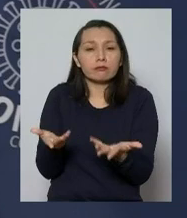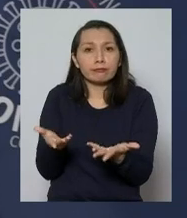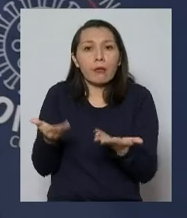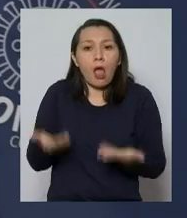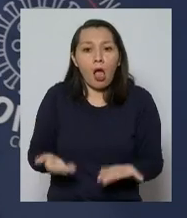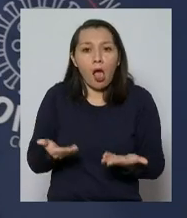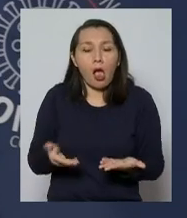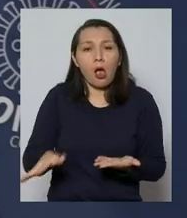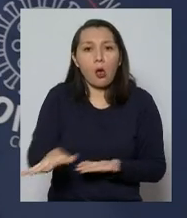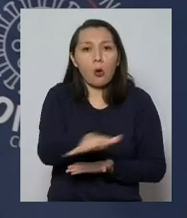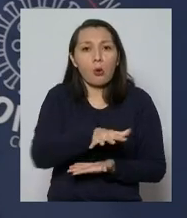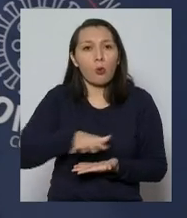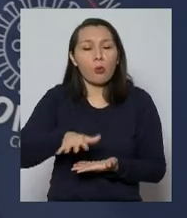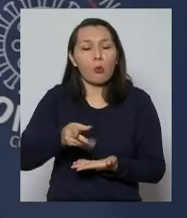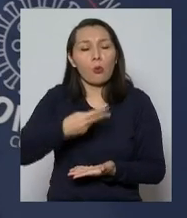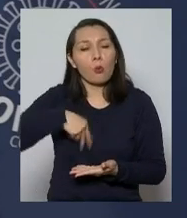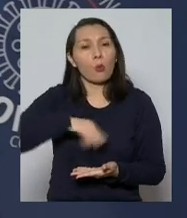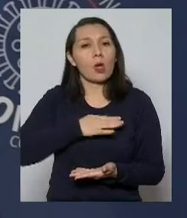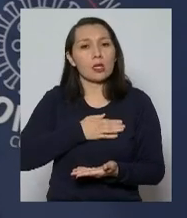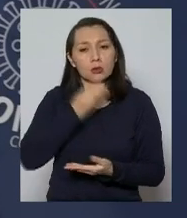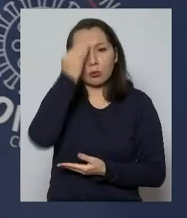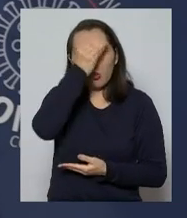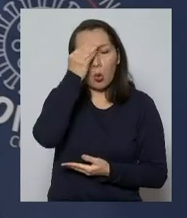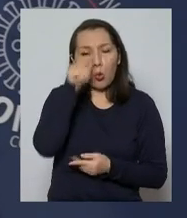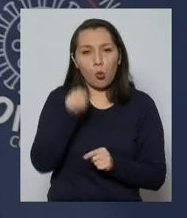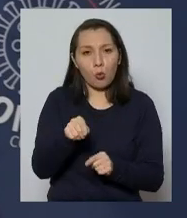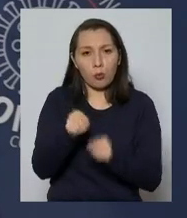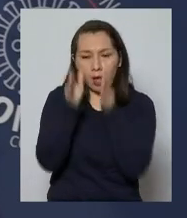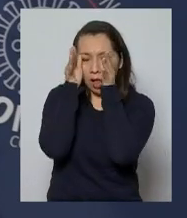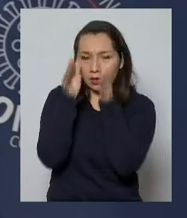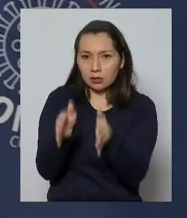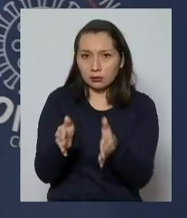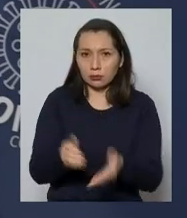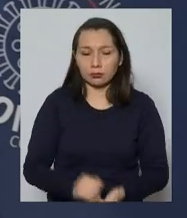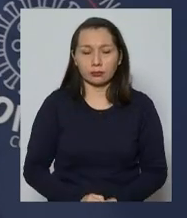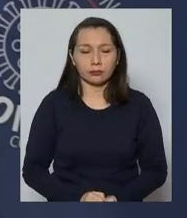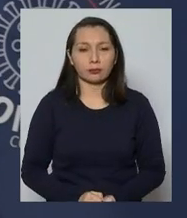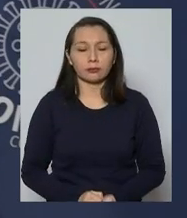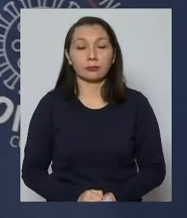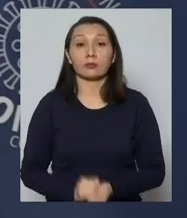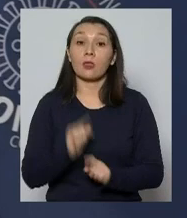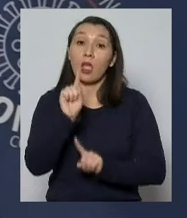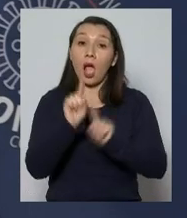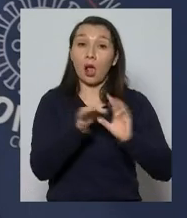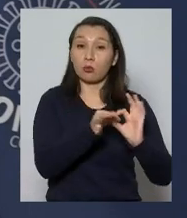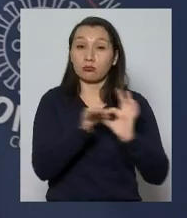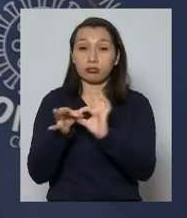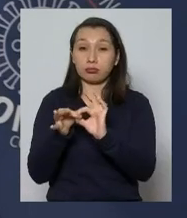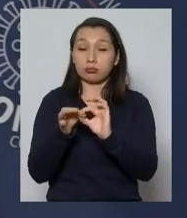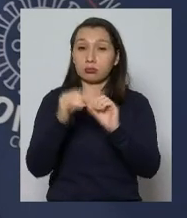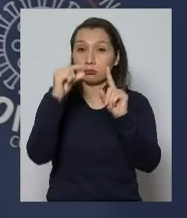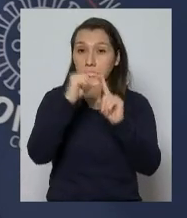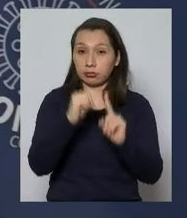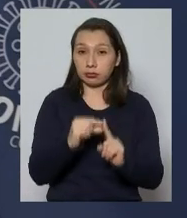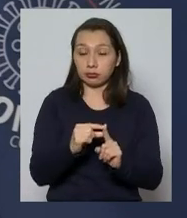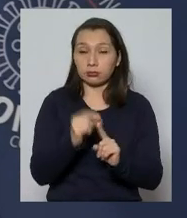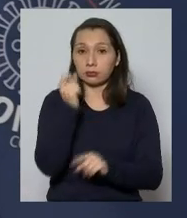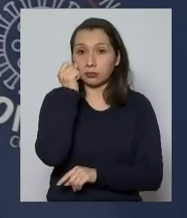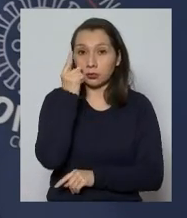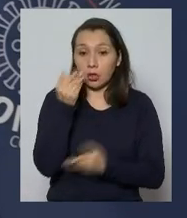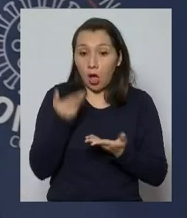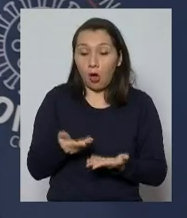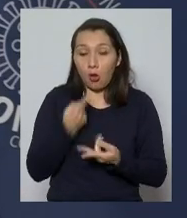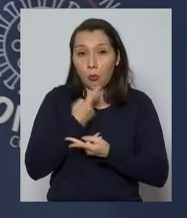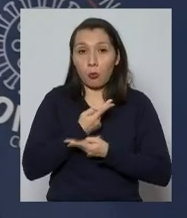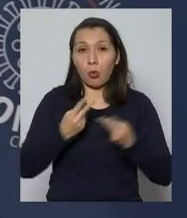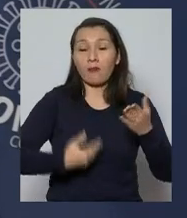de nuestra preocupación o de nuestro foco. Algunas definiciones, hoy